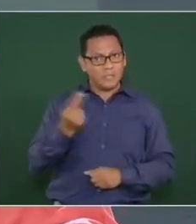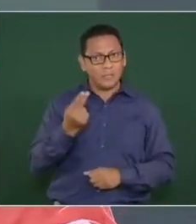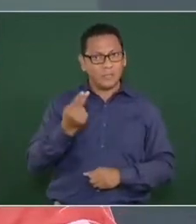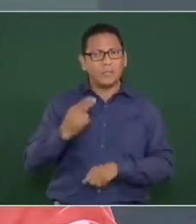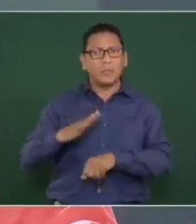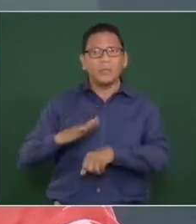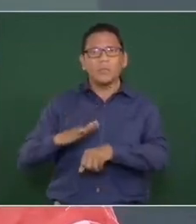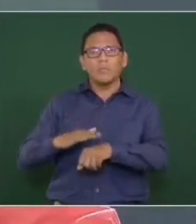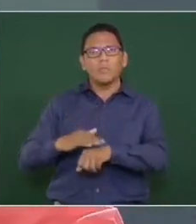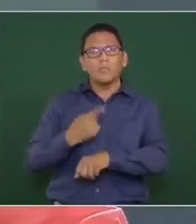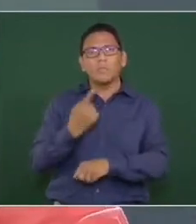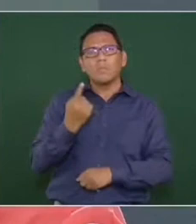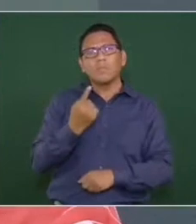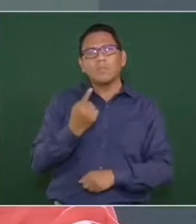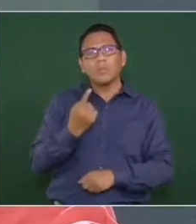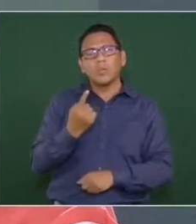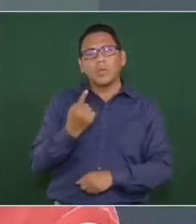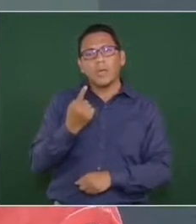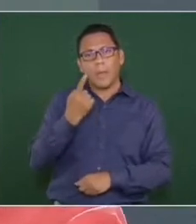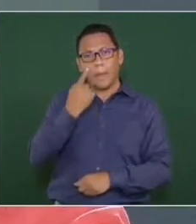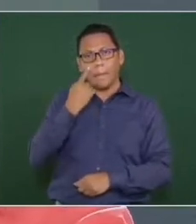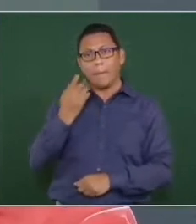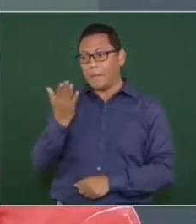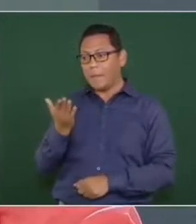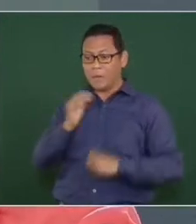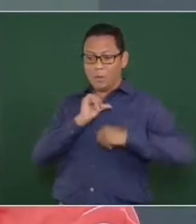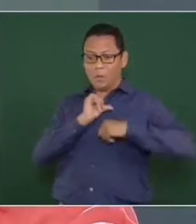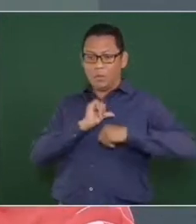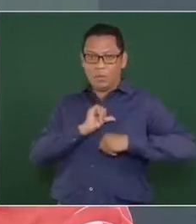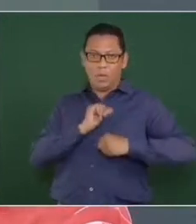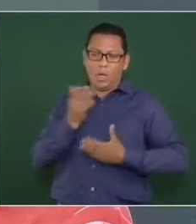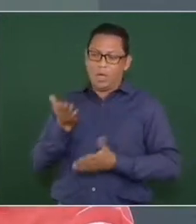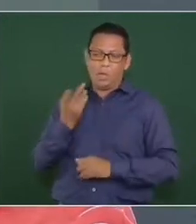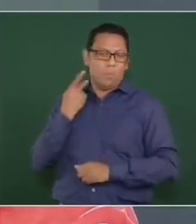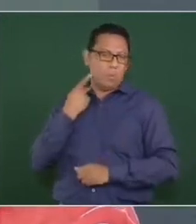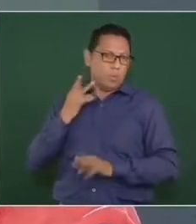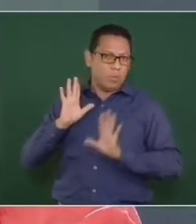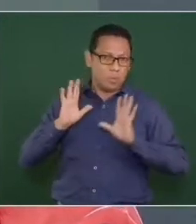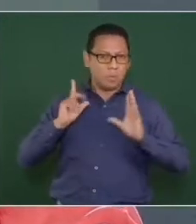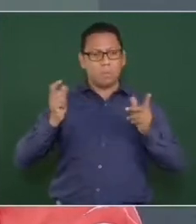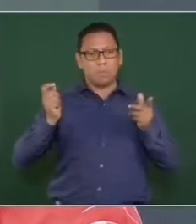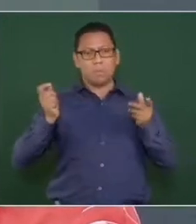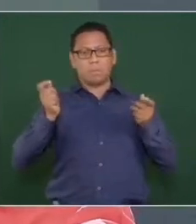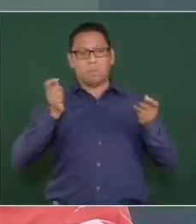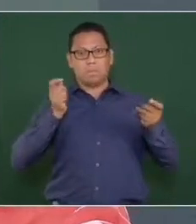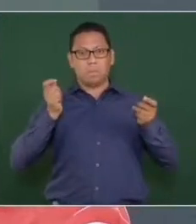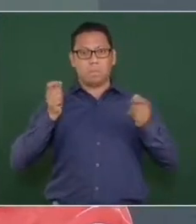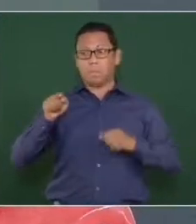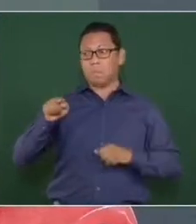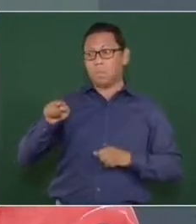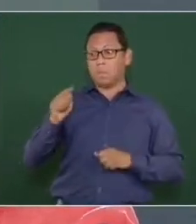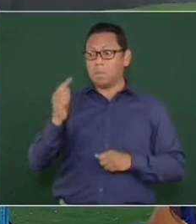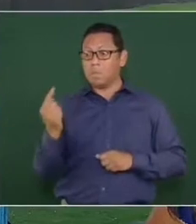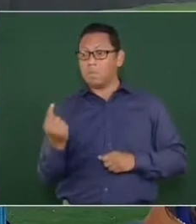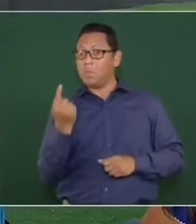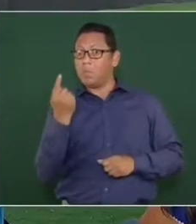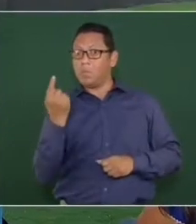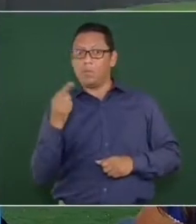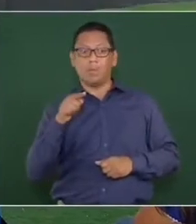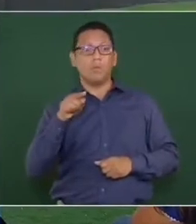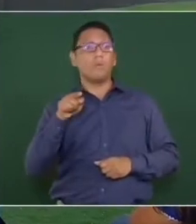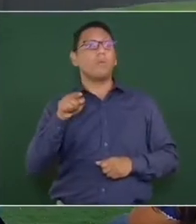al servidor público, al político ayudar